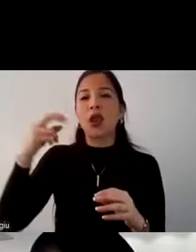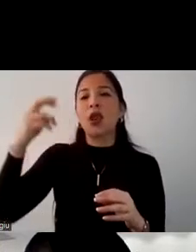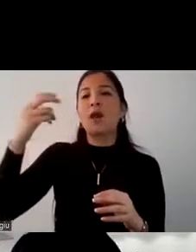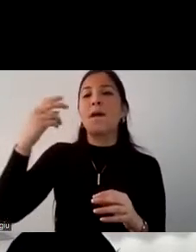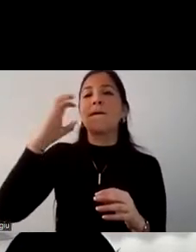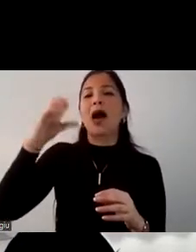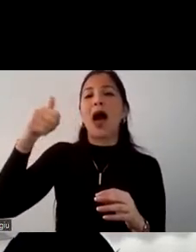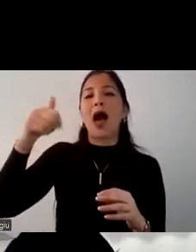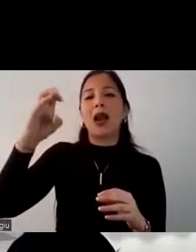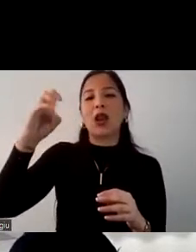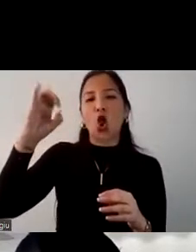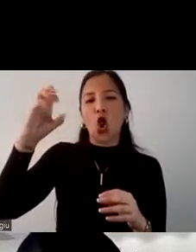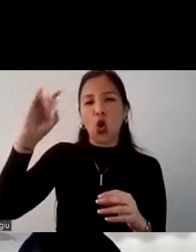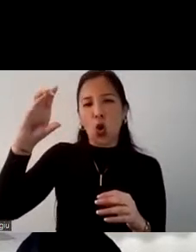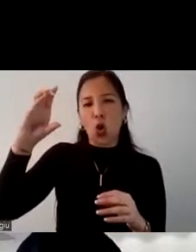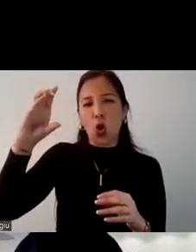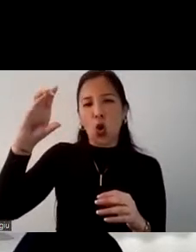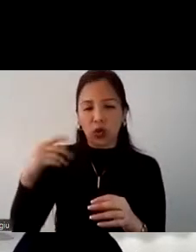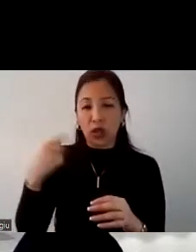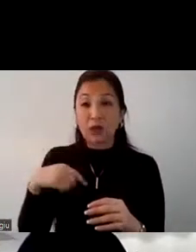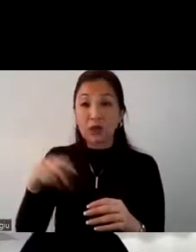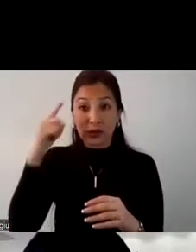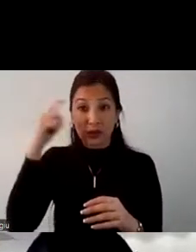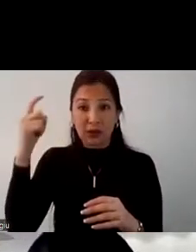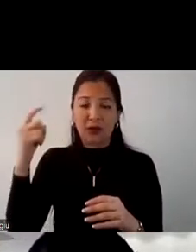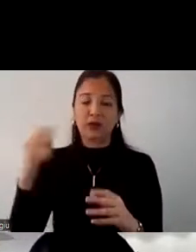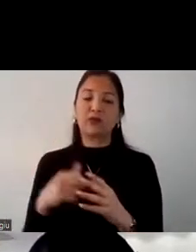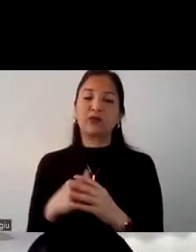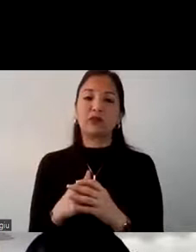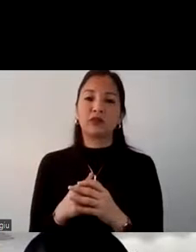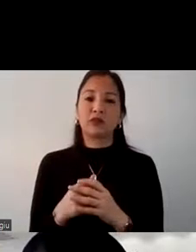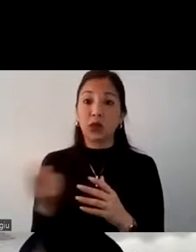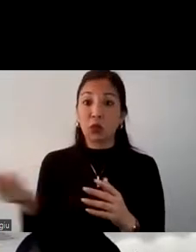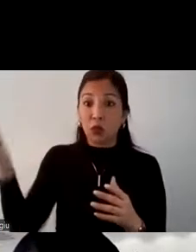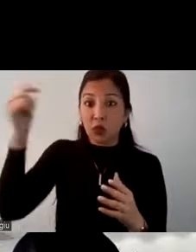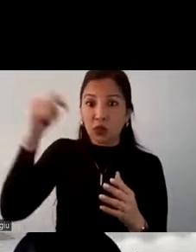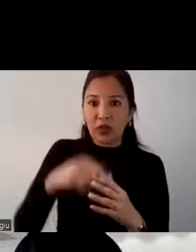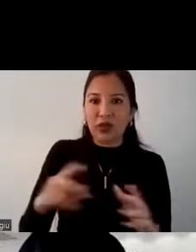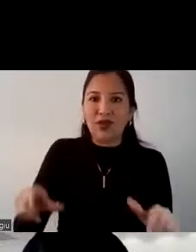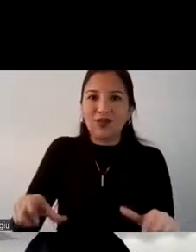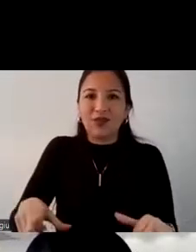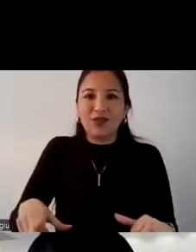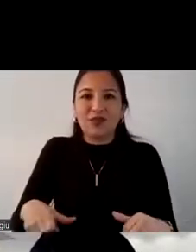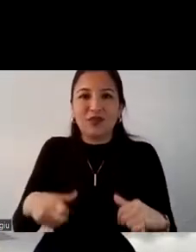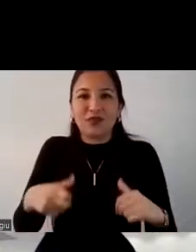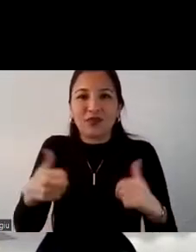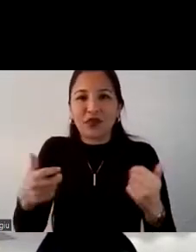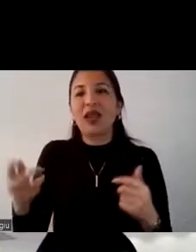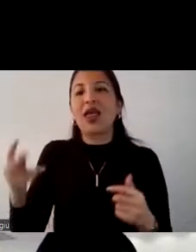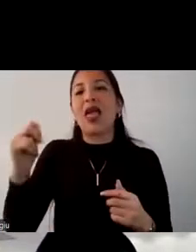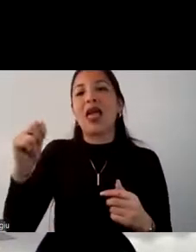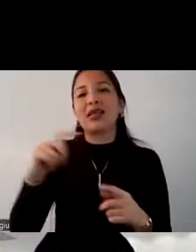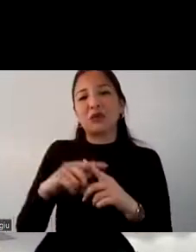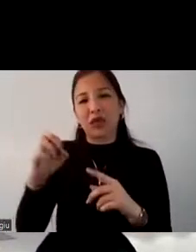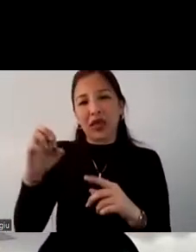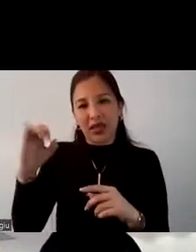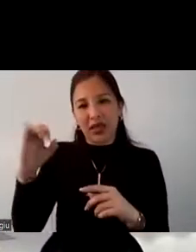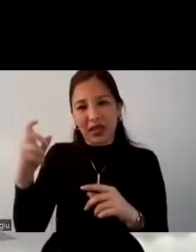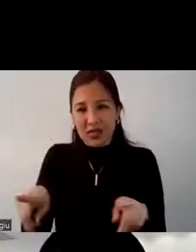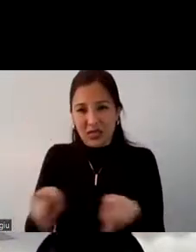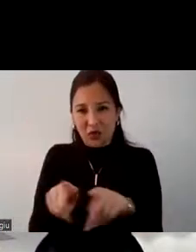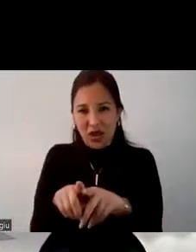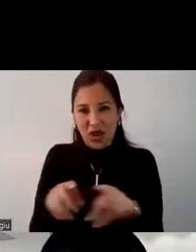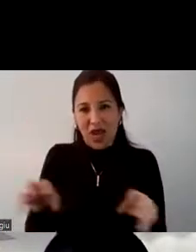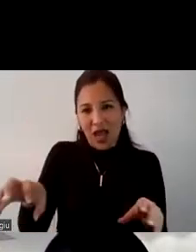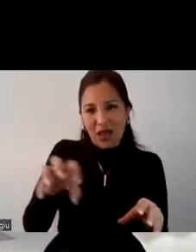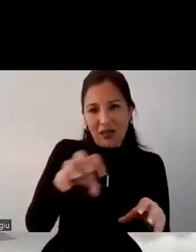porque saben que el Perú es un lugar cultural donde pueden venir y vivir esas experiencias esas actividades y si se dan